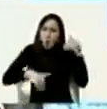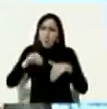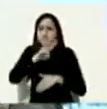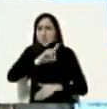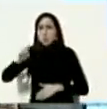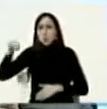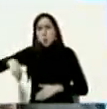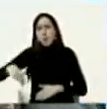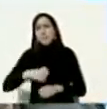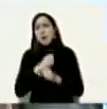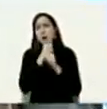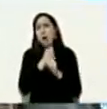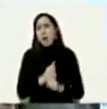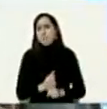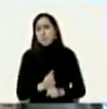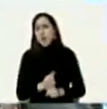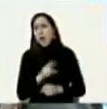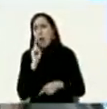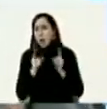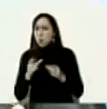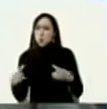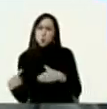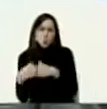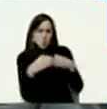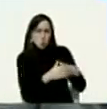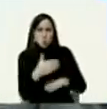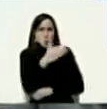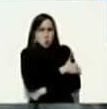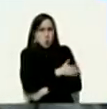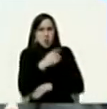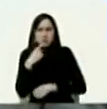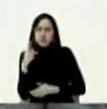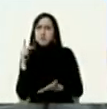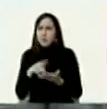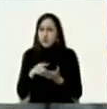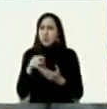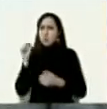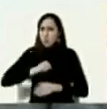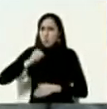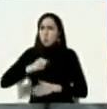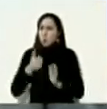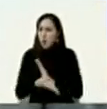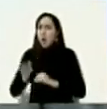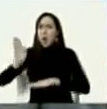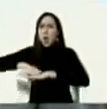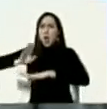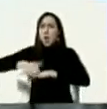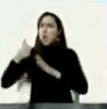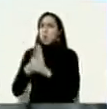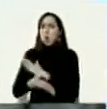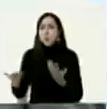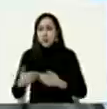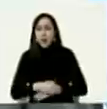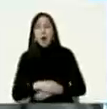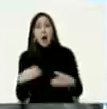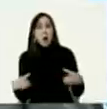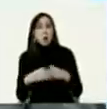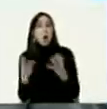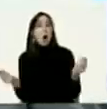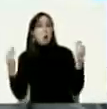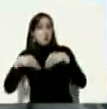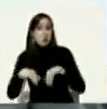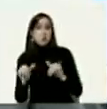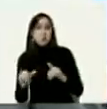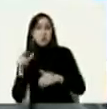noviembre hay sectores opositores que ya confirmaron su participación aunque han hecho llamados a que este sector se organice en torno a esa